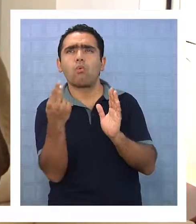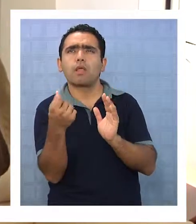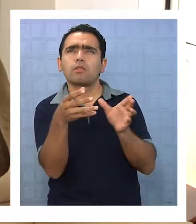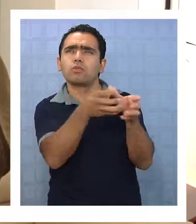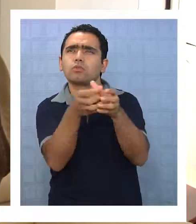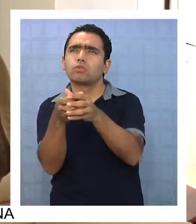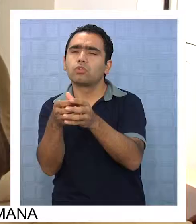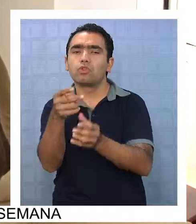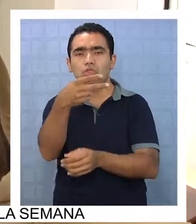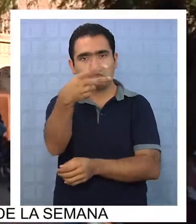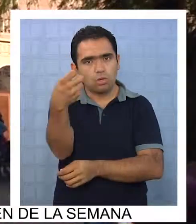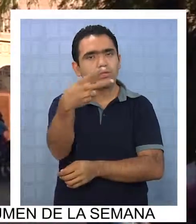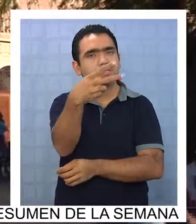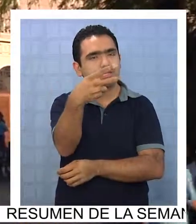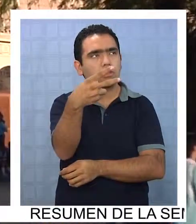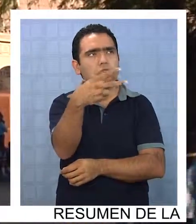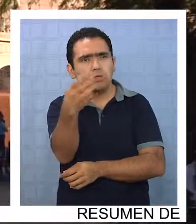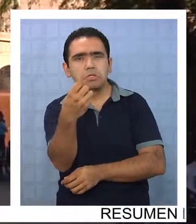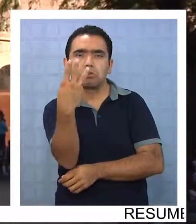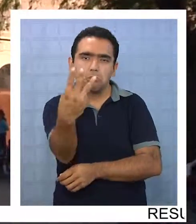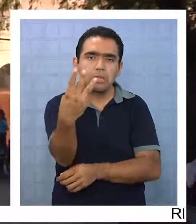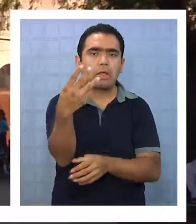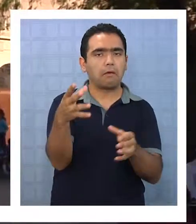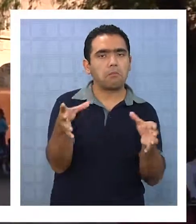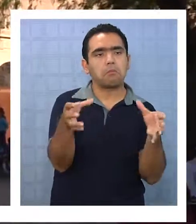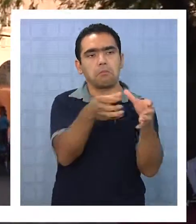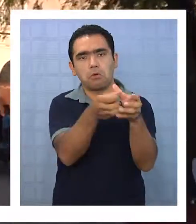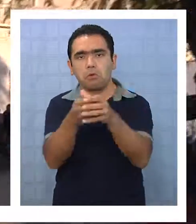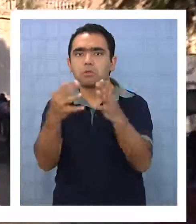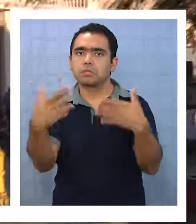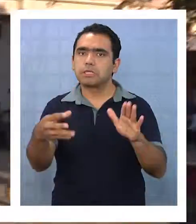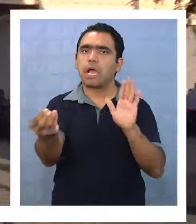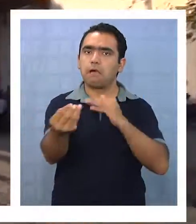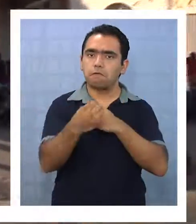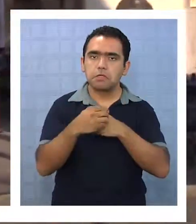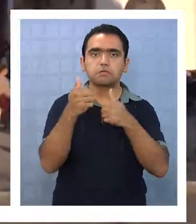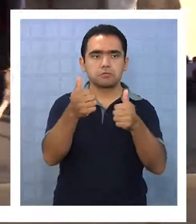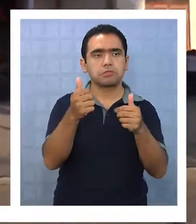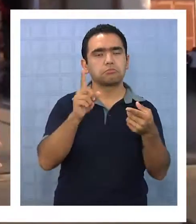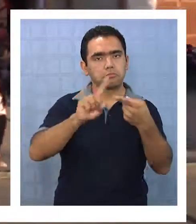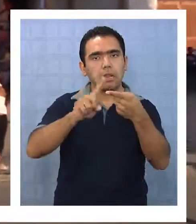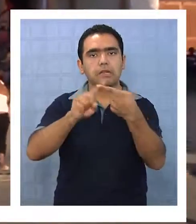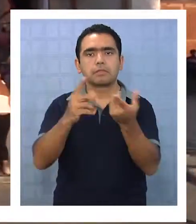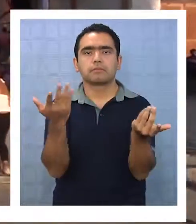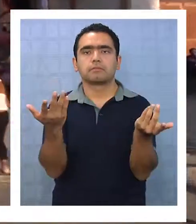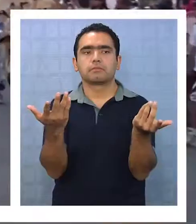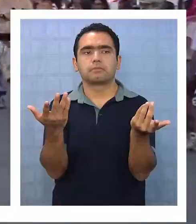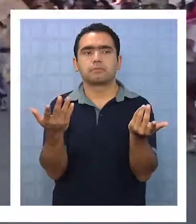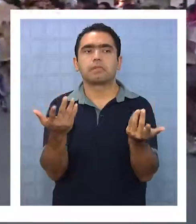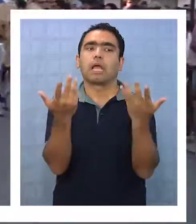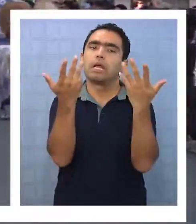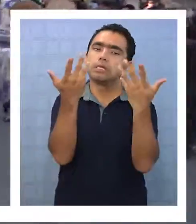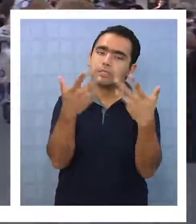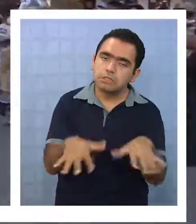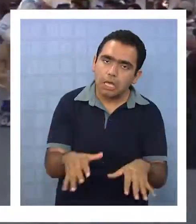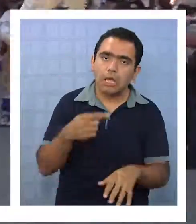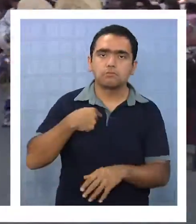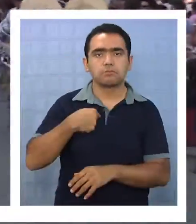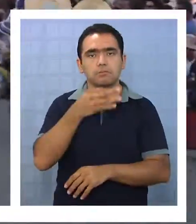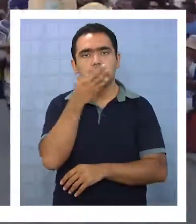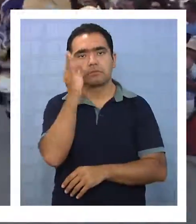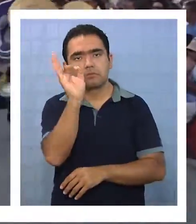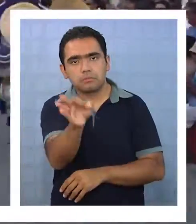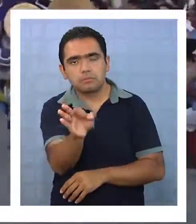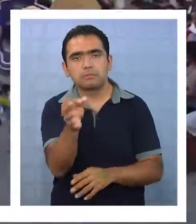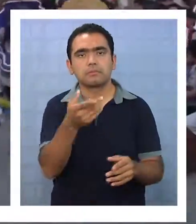participando ya, han anunciado su participación, así es que ya acabo de decirlo yo en